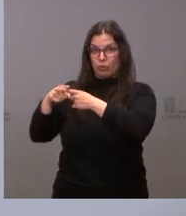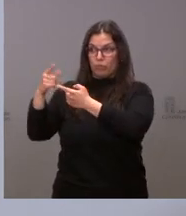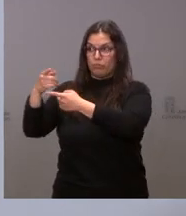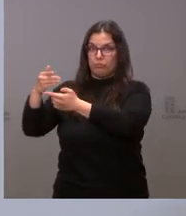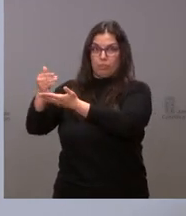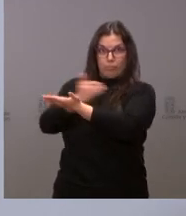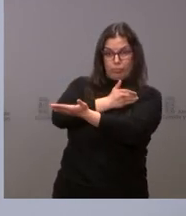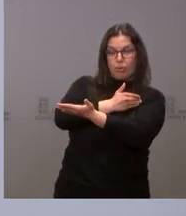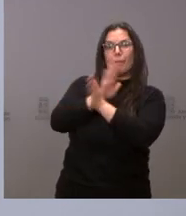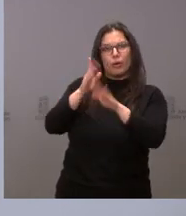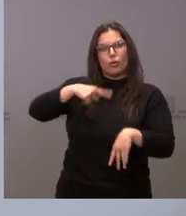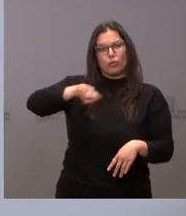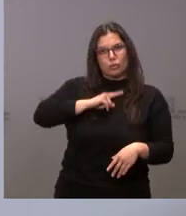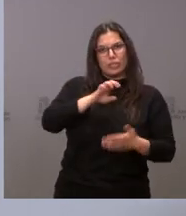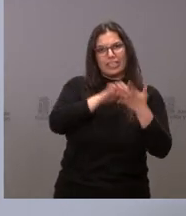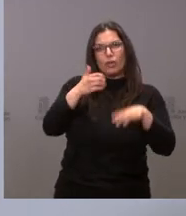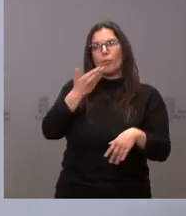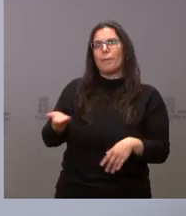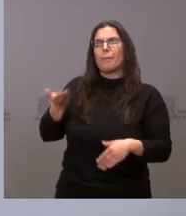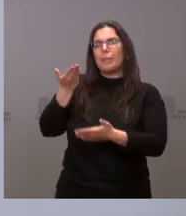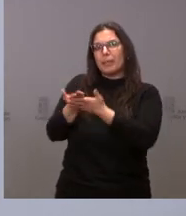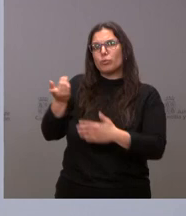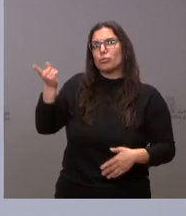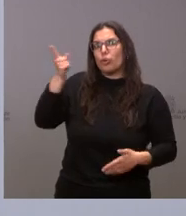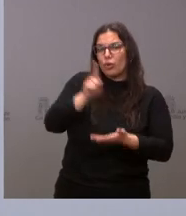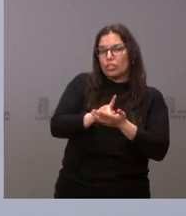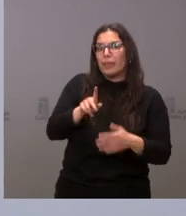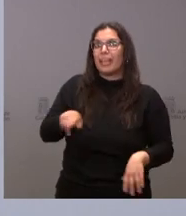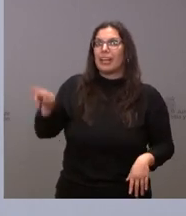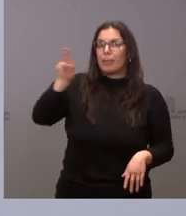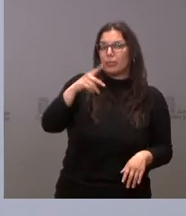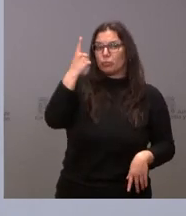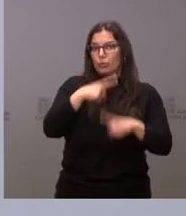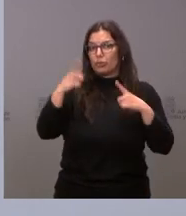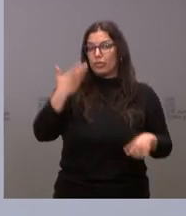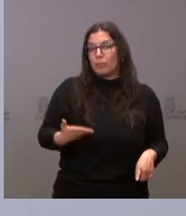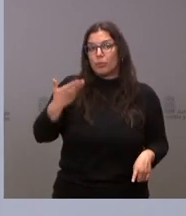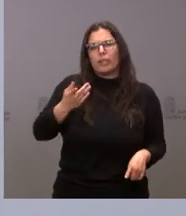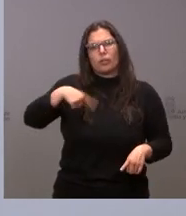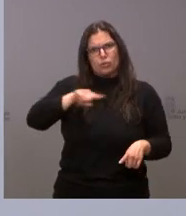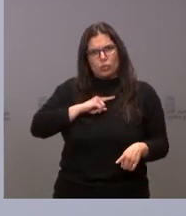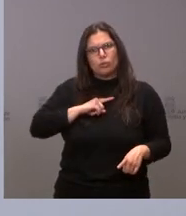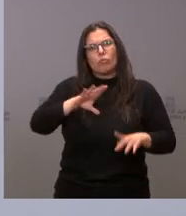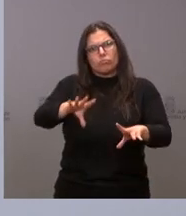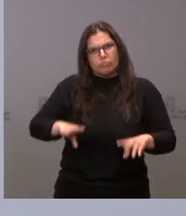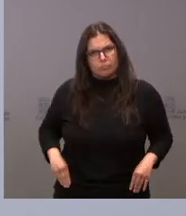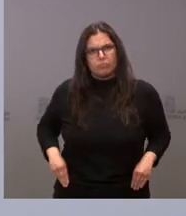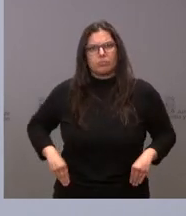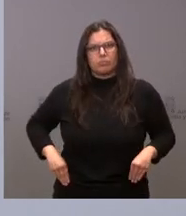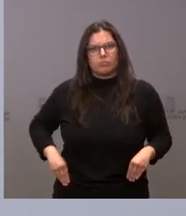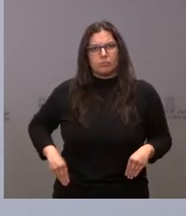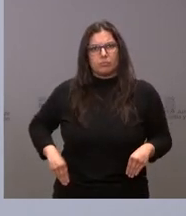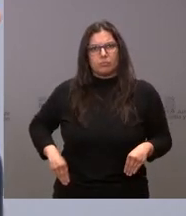volvemos a reiterar algo especialmente importante, estaríamos dispuestos a asumir el